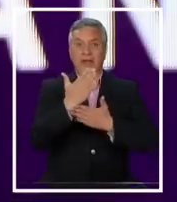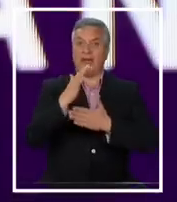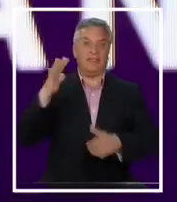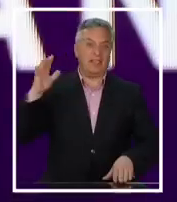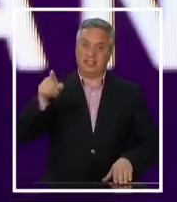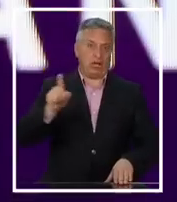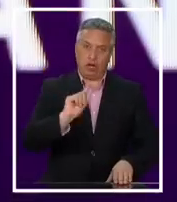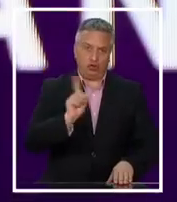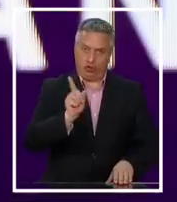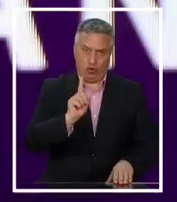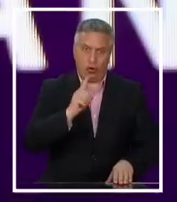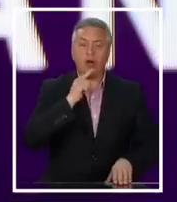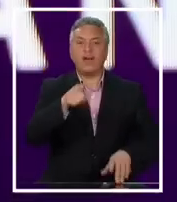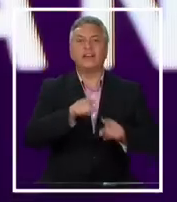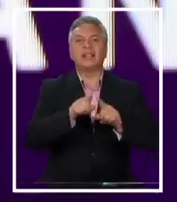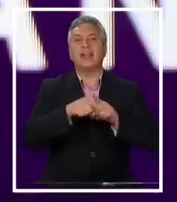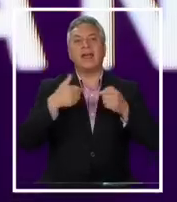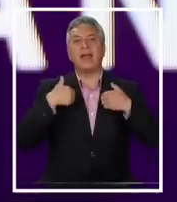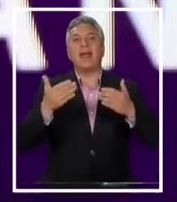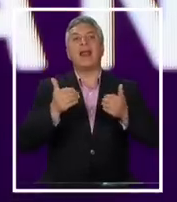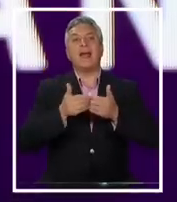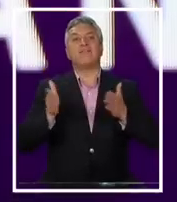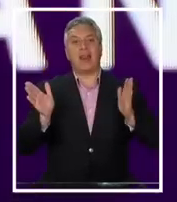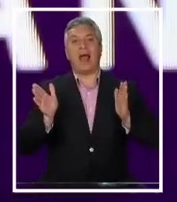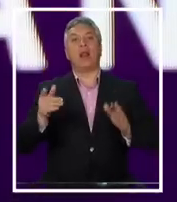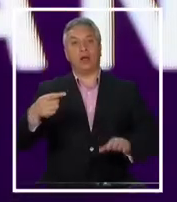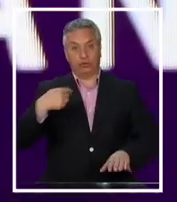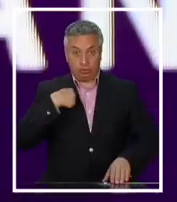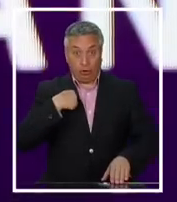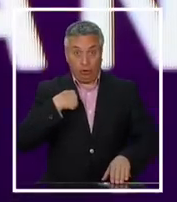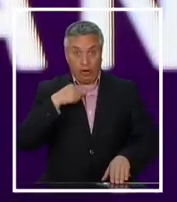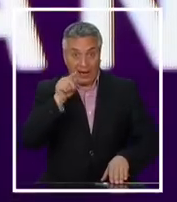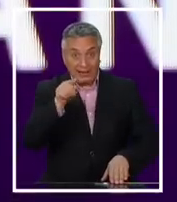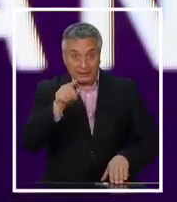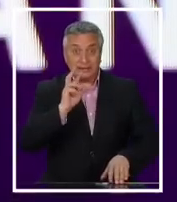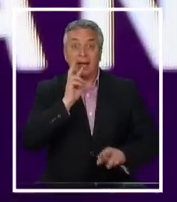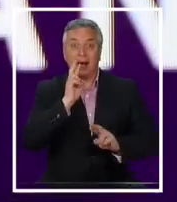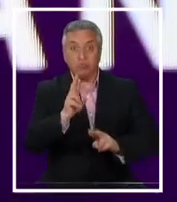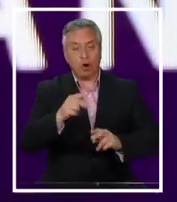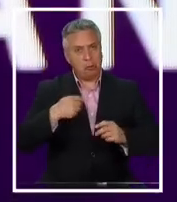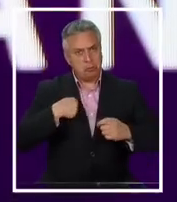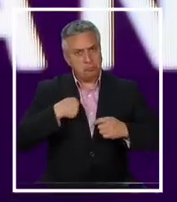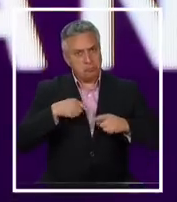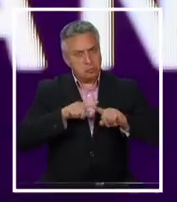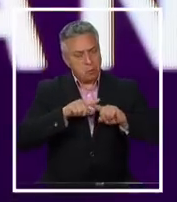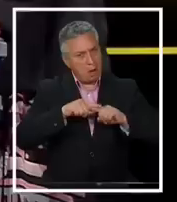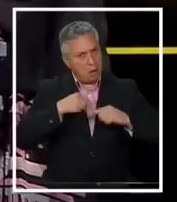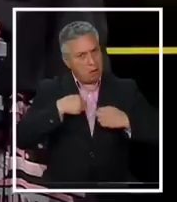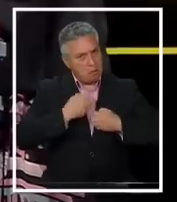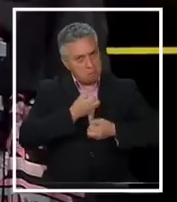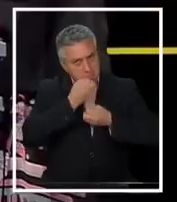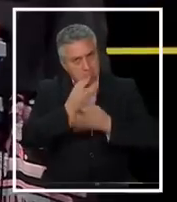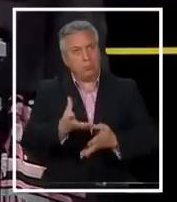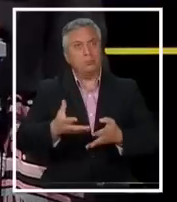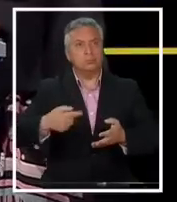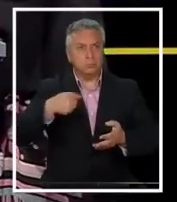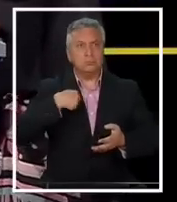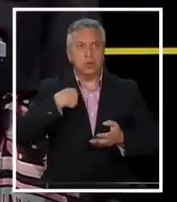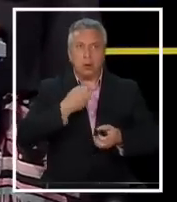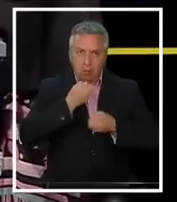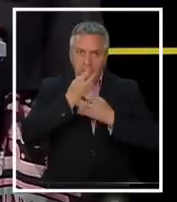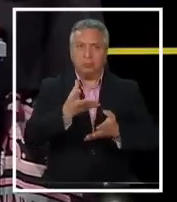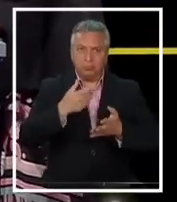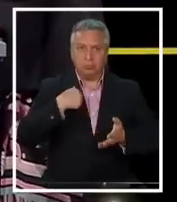liberal. Entonces yo respondiendo a eso, reacciono. Y expresé claramente lo que creo que es